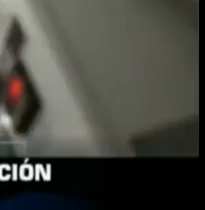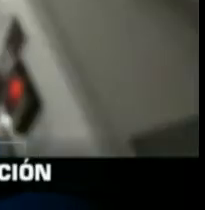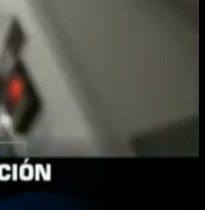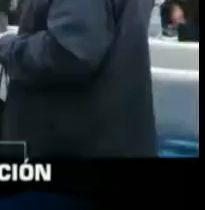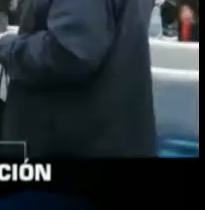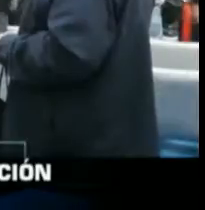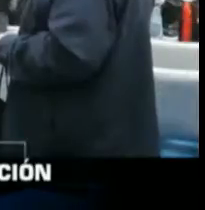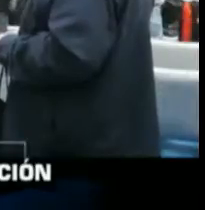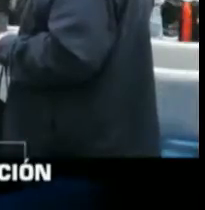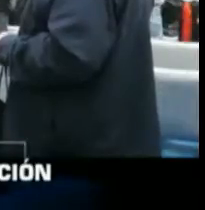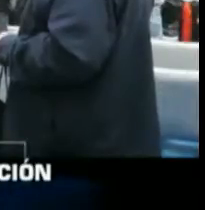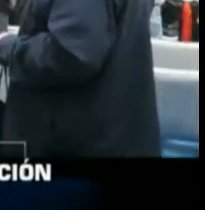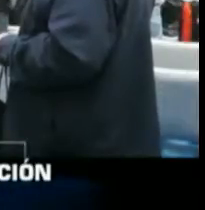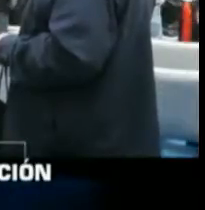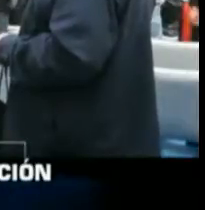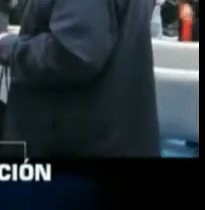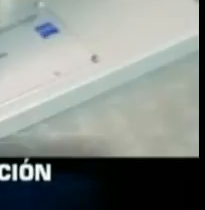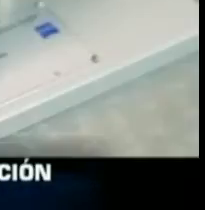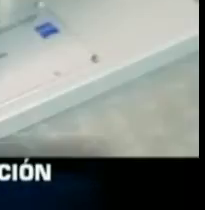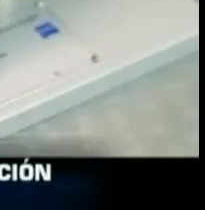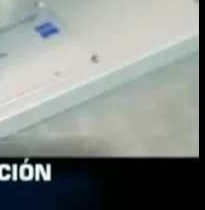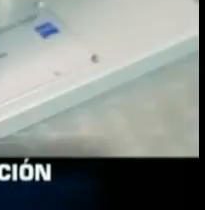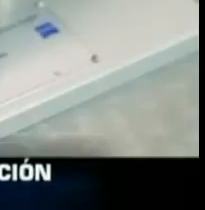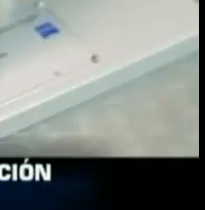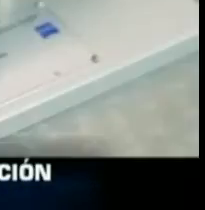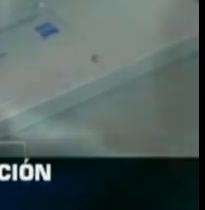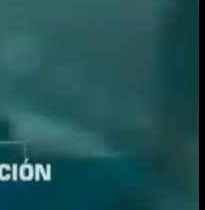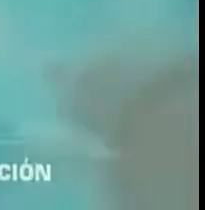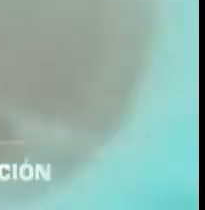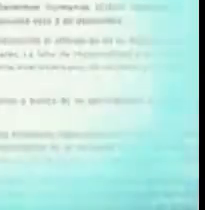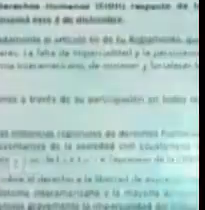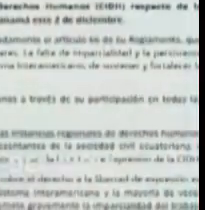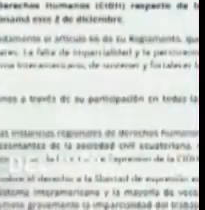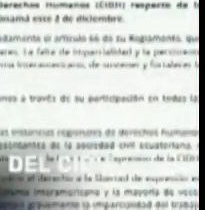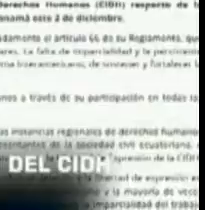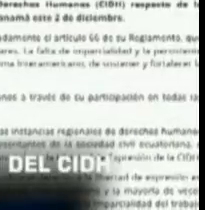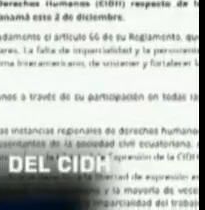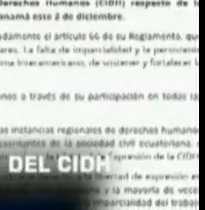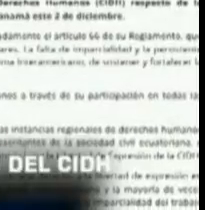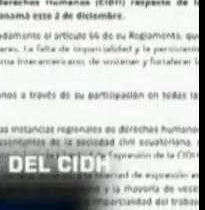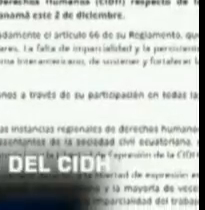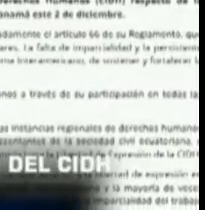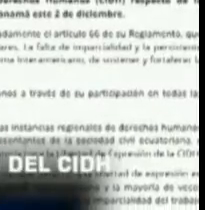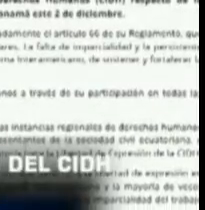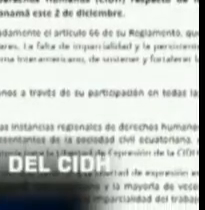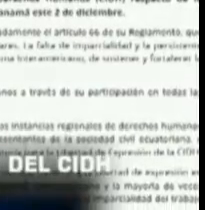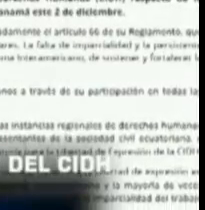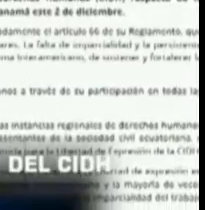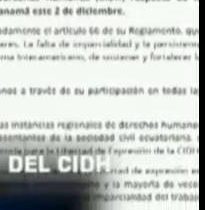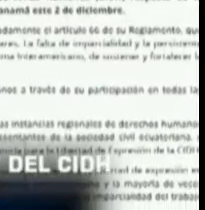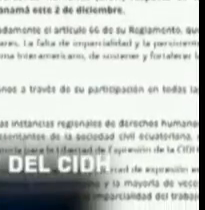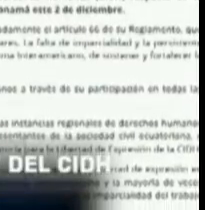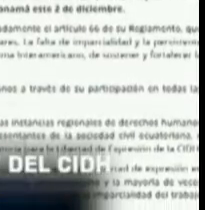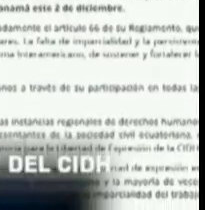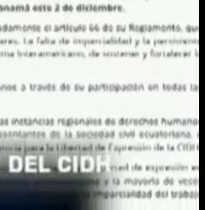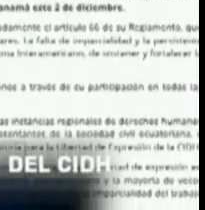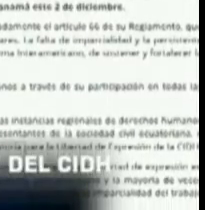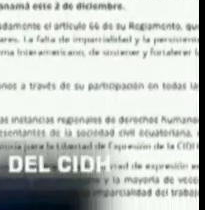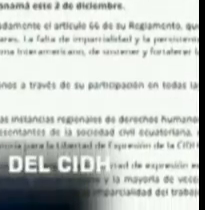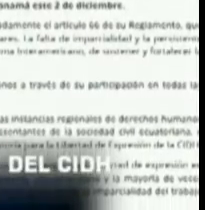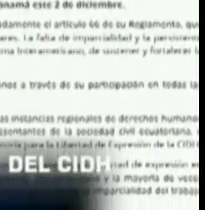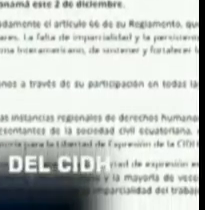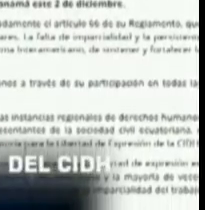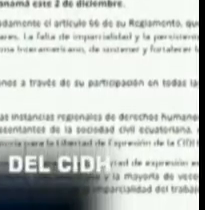de Ecuador rechaza la